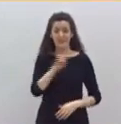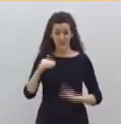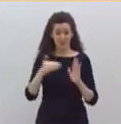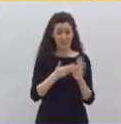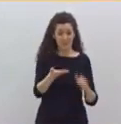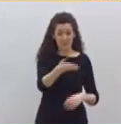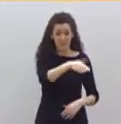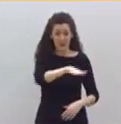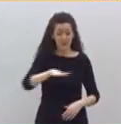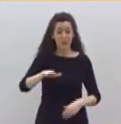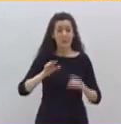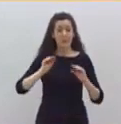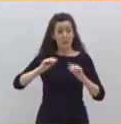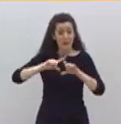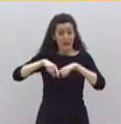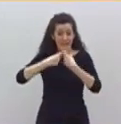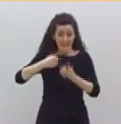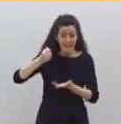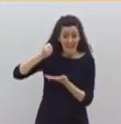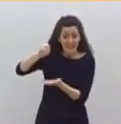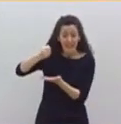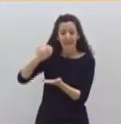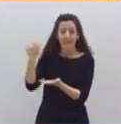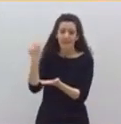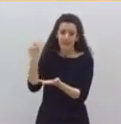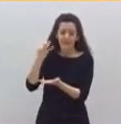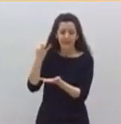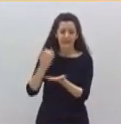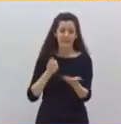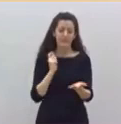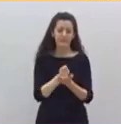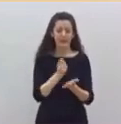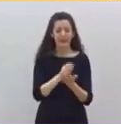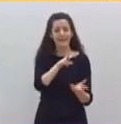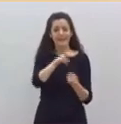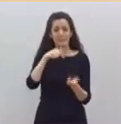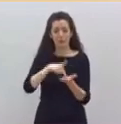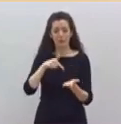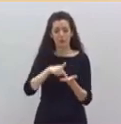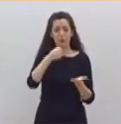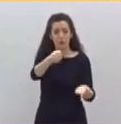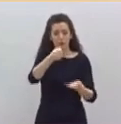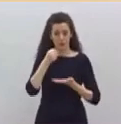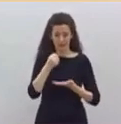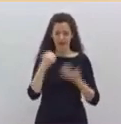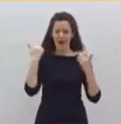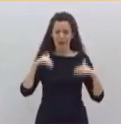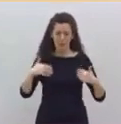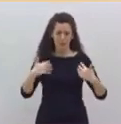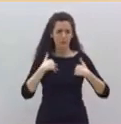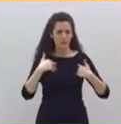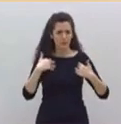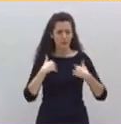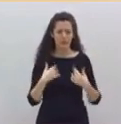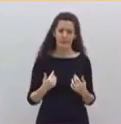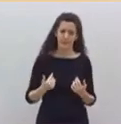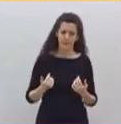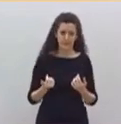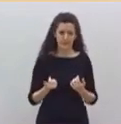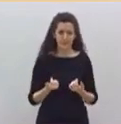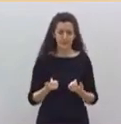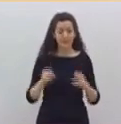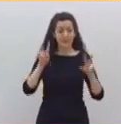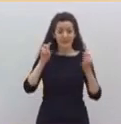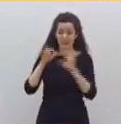tengan que pagar el injusto impuesto de sucesiones con todo lo que han sufrido. Y sobre la Unión Europea, señor Sánchez, no busque